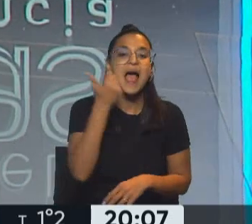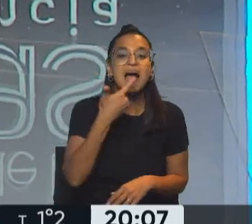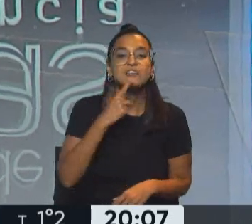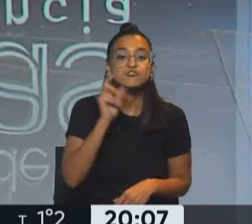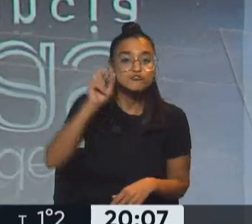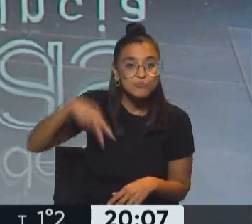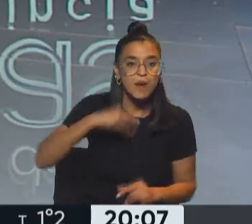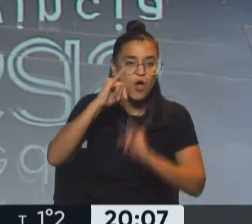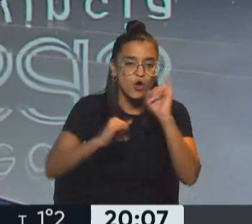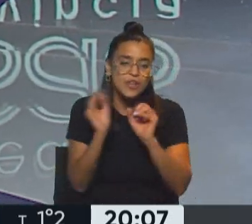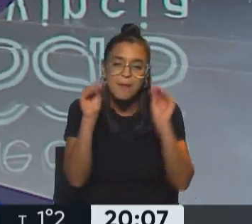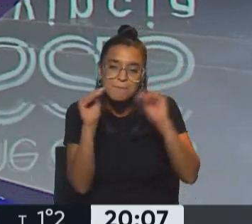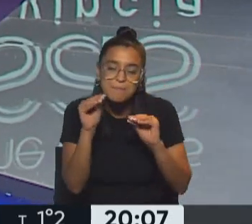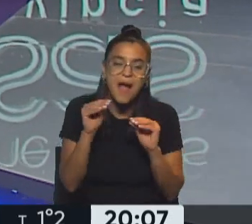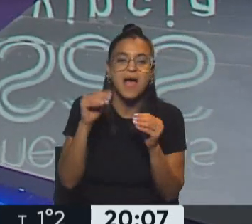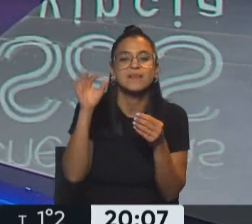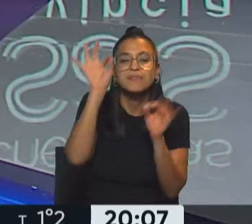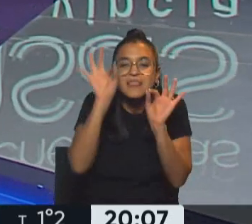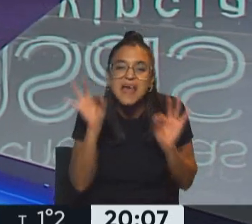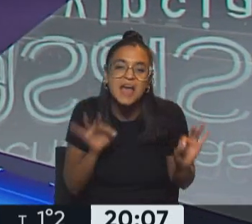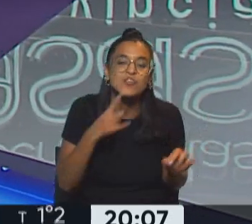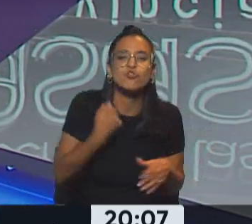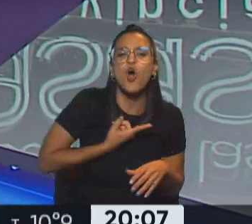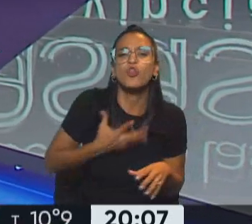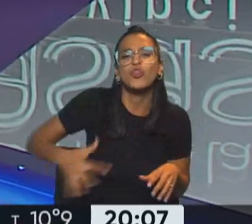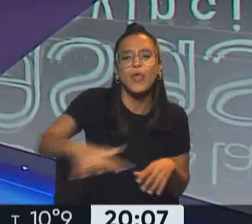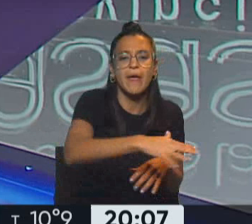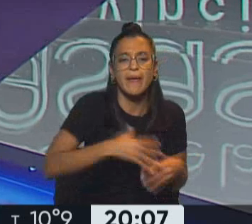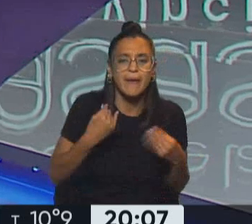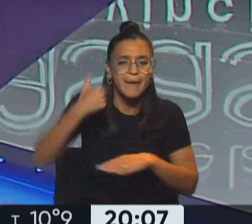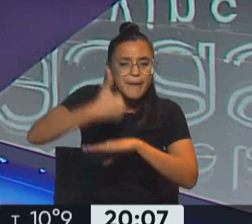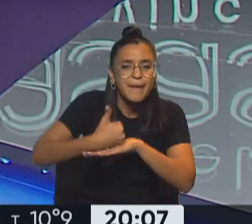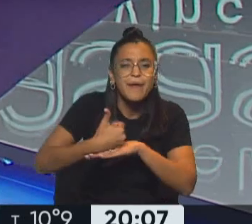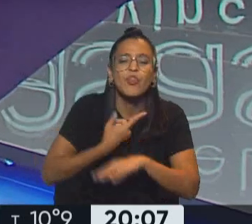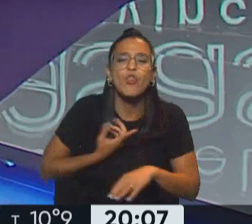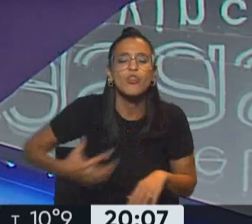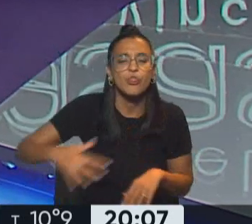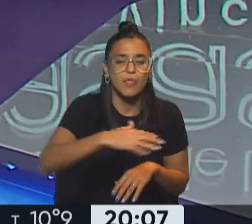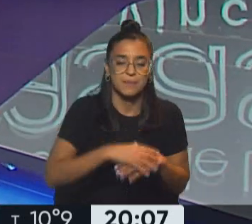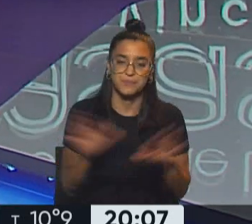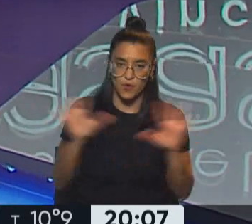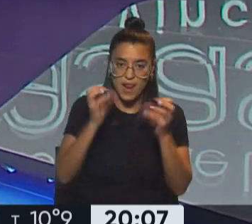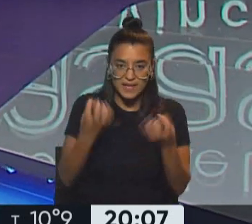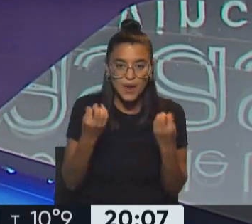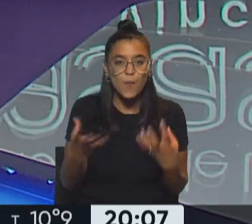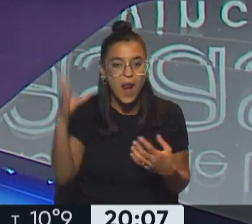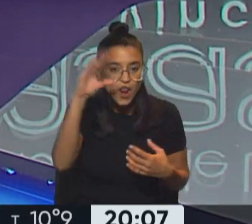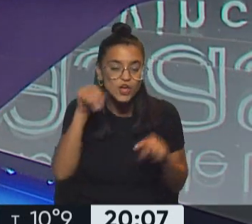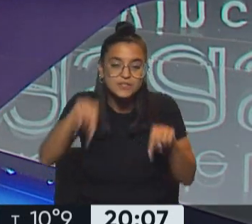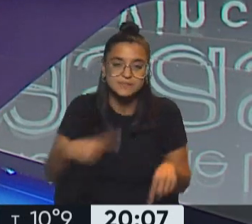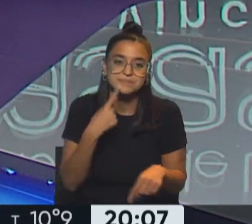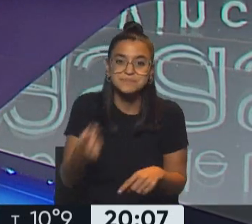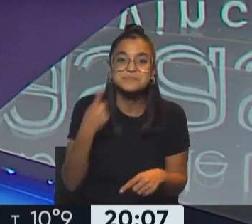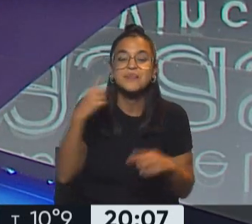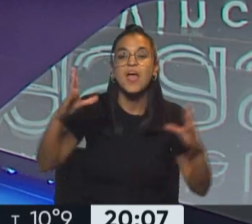Zulaj para brindarnos más detalles en donde, Gastón, estás. Contanos. ¿Qué tal, Diana? Para todos, buenas noches. Está viviendo a